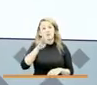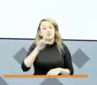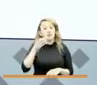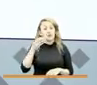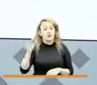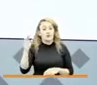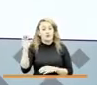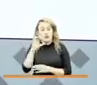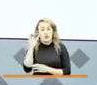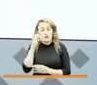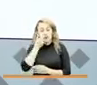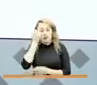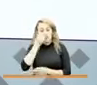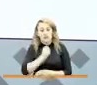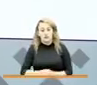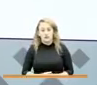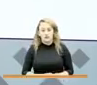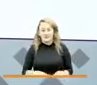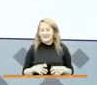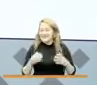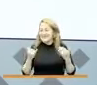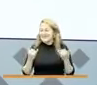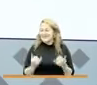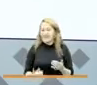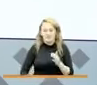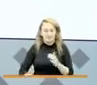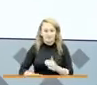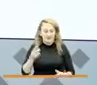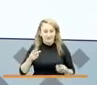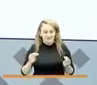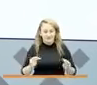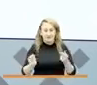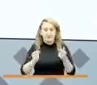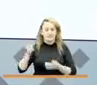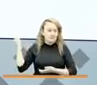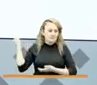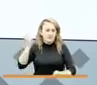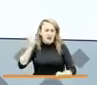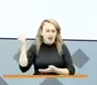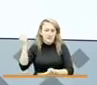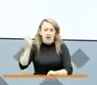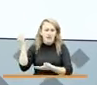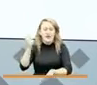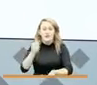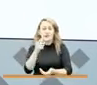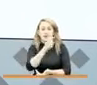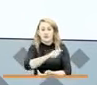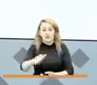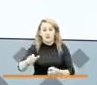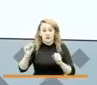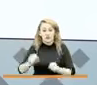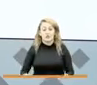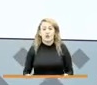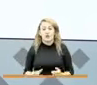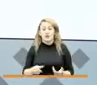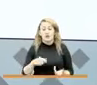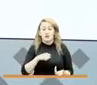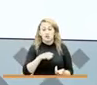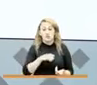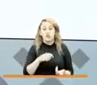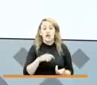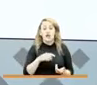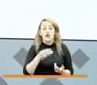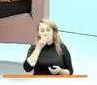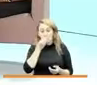Era de inmediatez que necesitábamos que esos recursos llegaran para que las personas pudieran tener todos esos